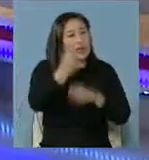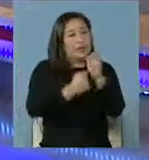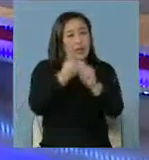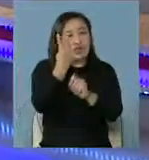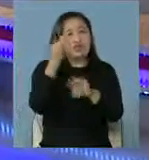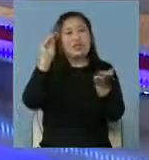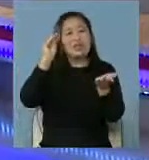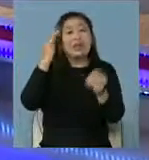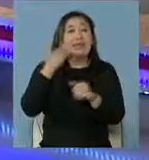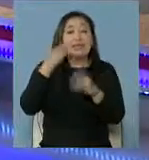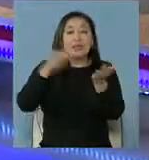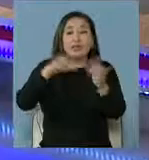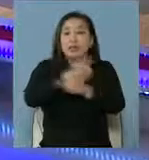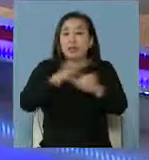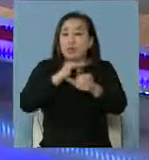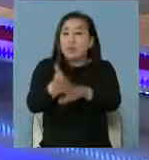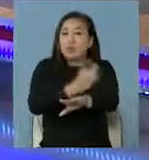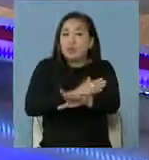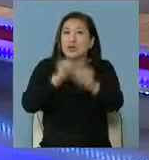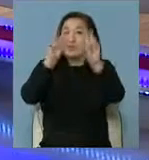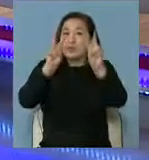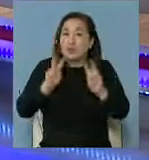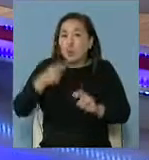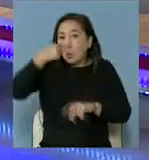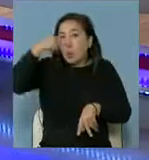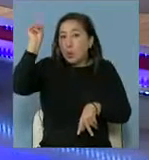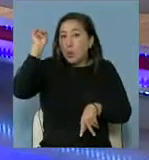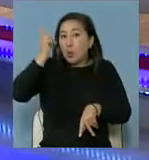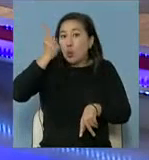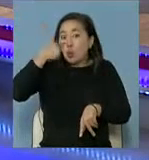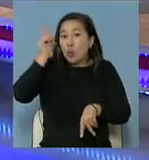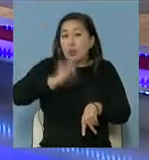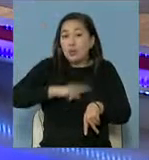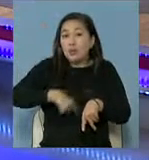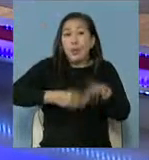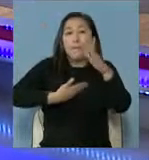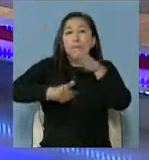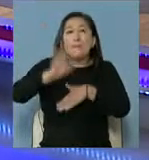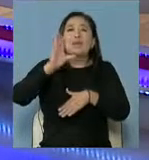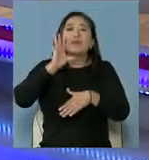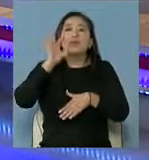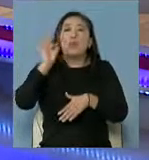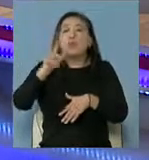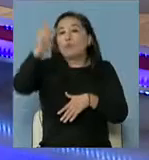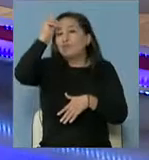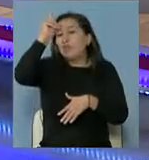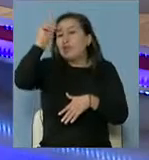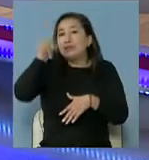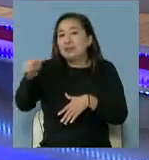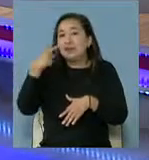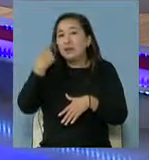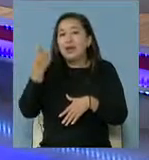hasta las 2 de la tarde con toda la información. Un adelanto de noticias de último momento. Hay más de 50 efectivos